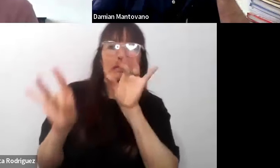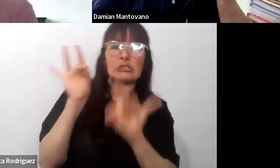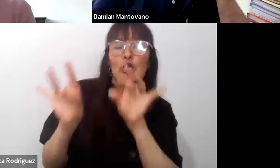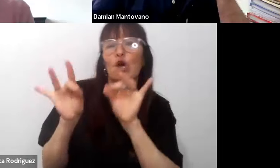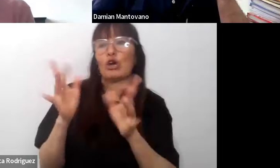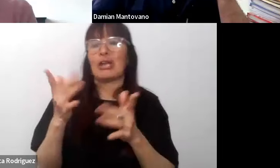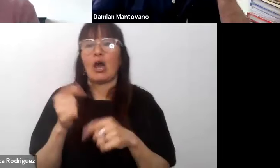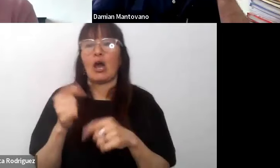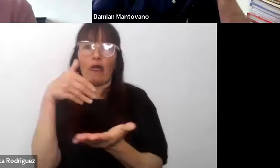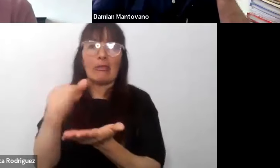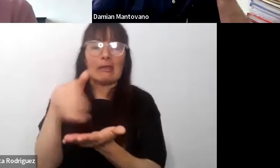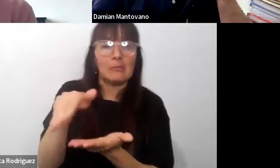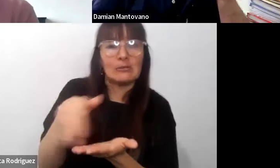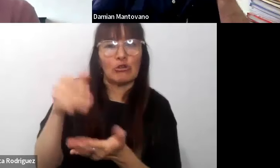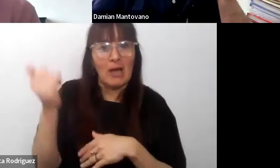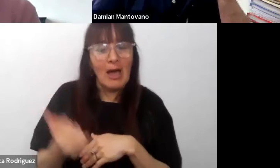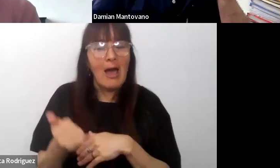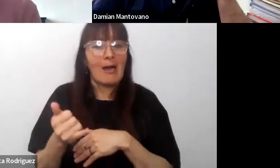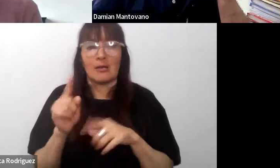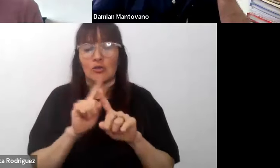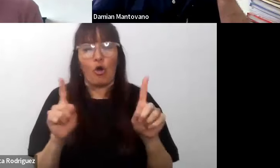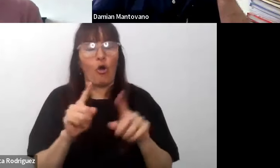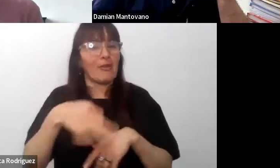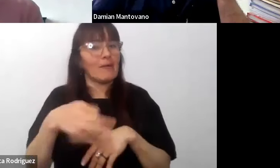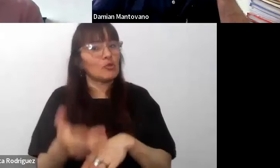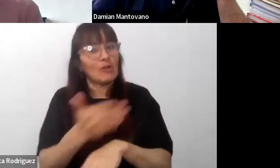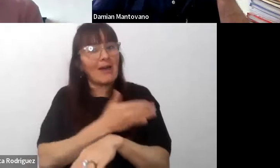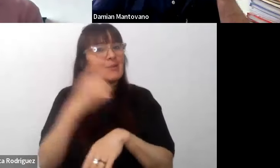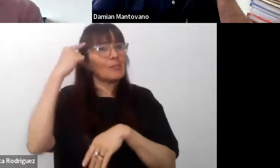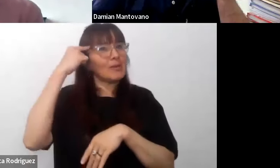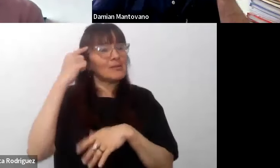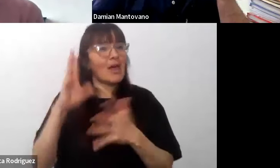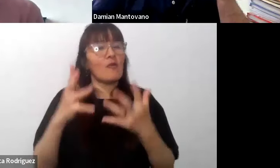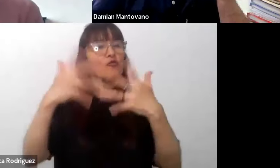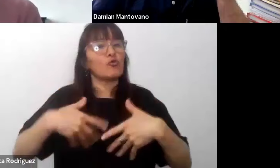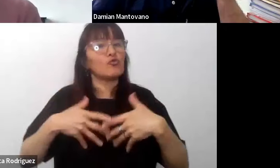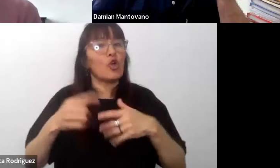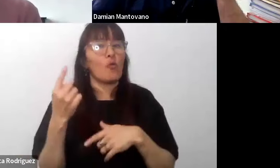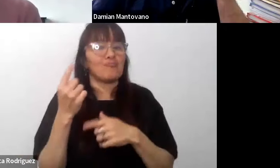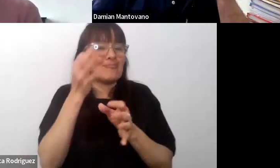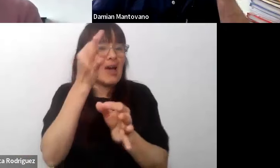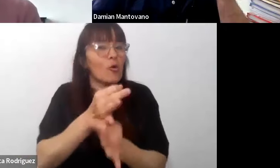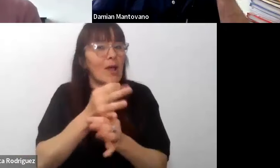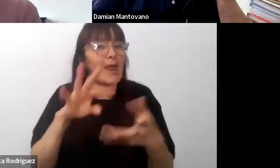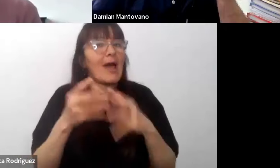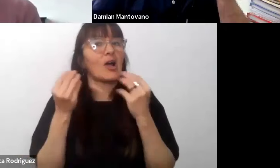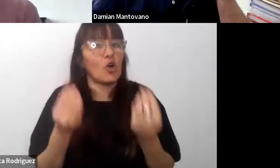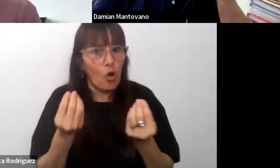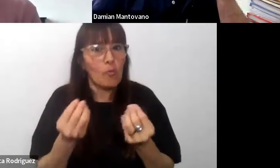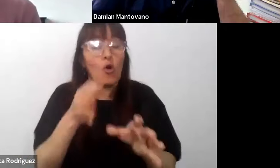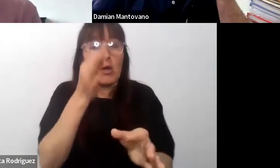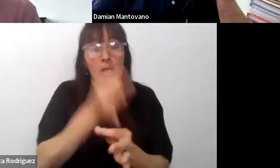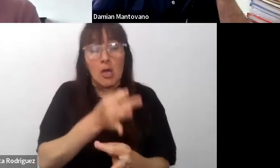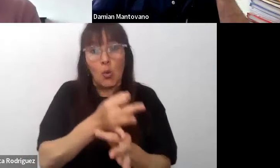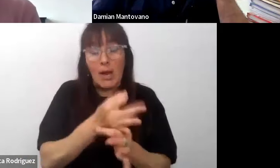que discrimina vamos a tener que pensar en la función de la escuela si la escuela está para formar